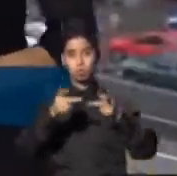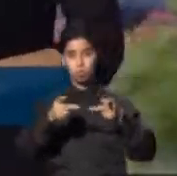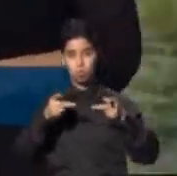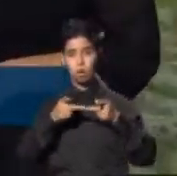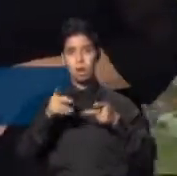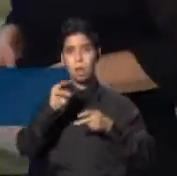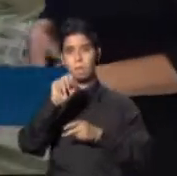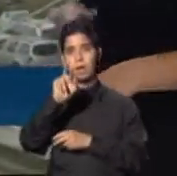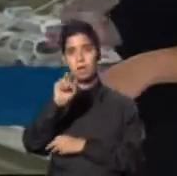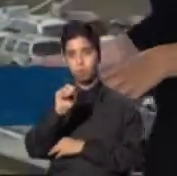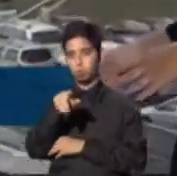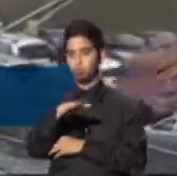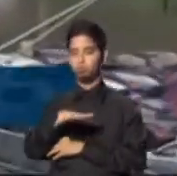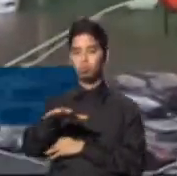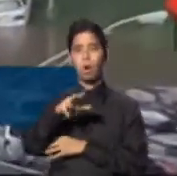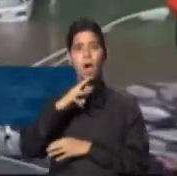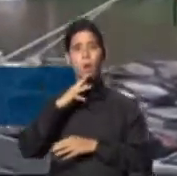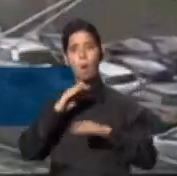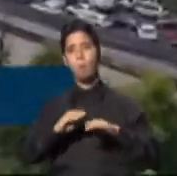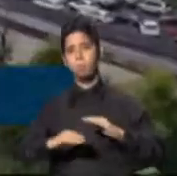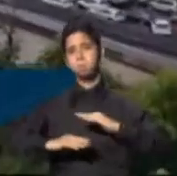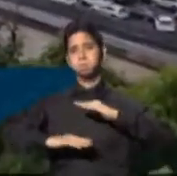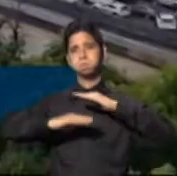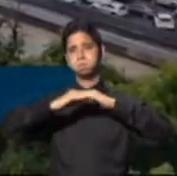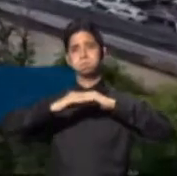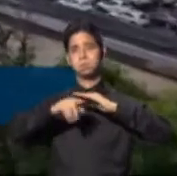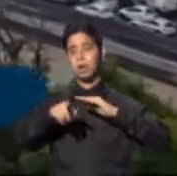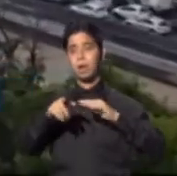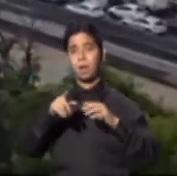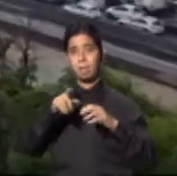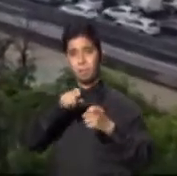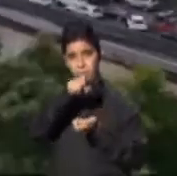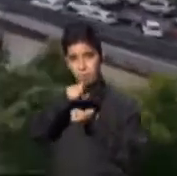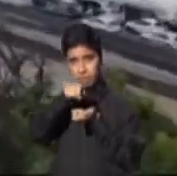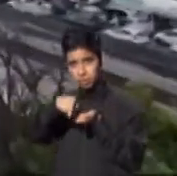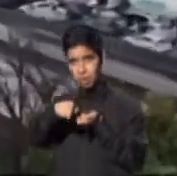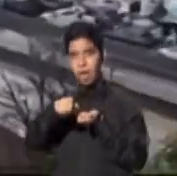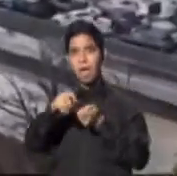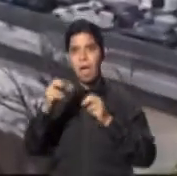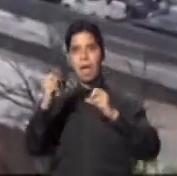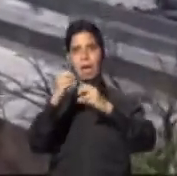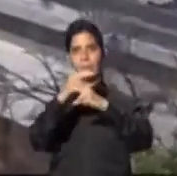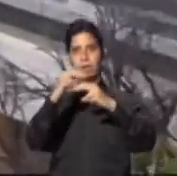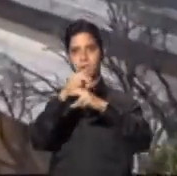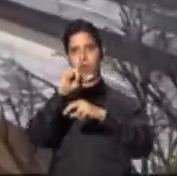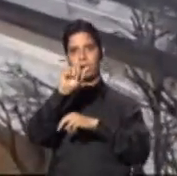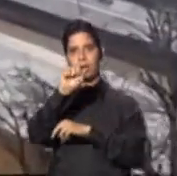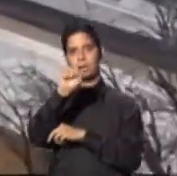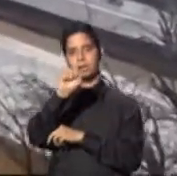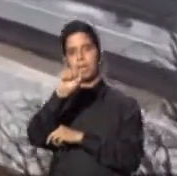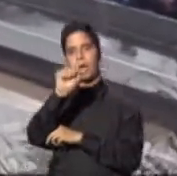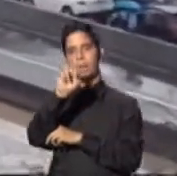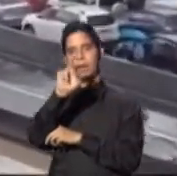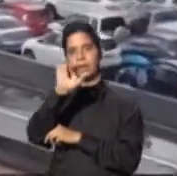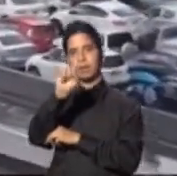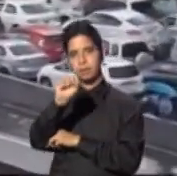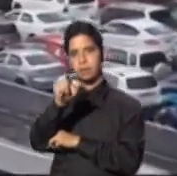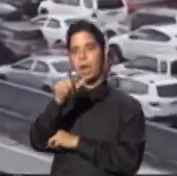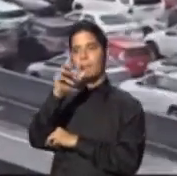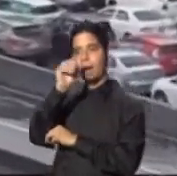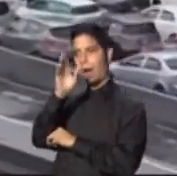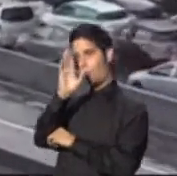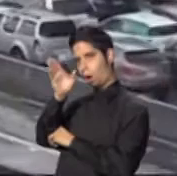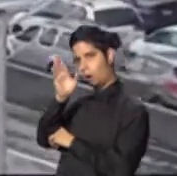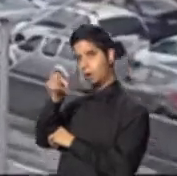metropolitana inundados, especialmente el Expreso Las Américas en dirección de San Juan a Caguas. El tráfico